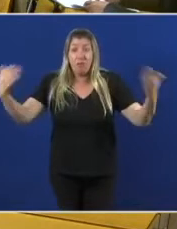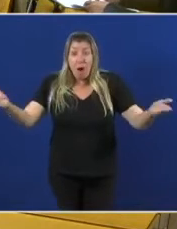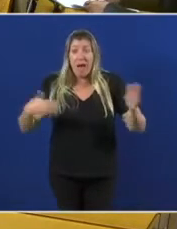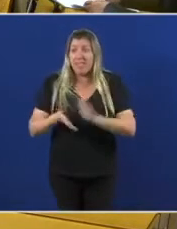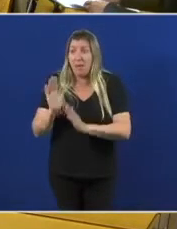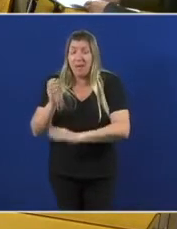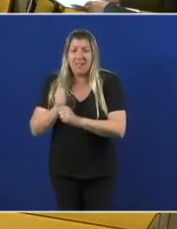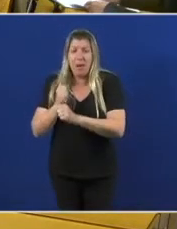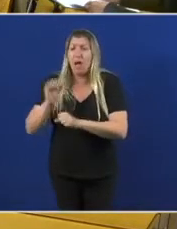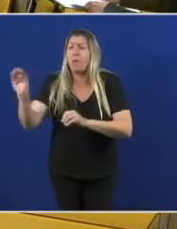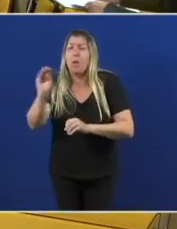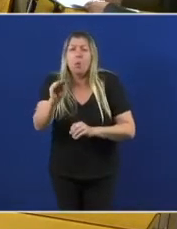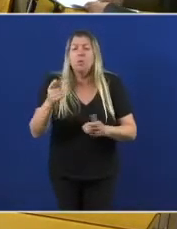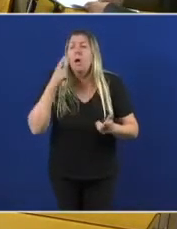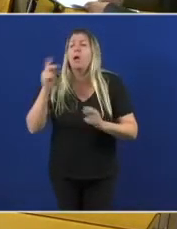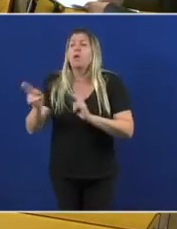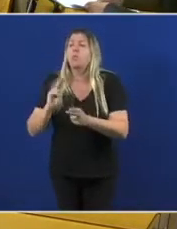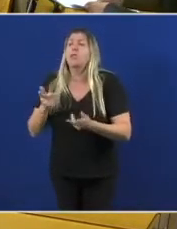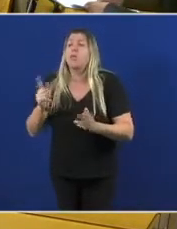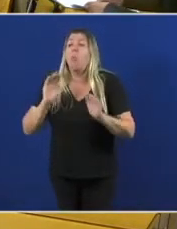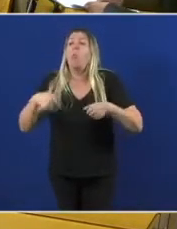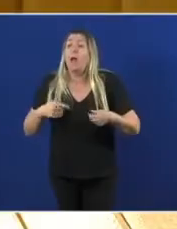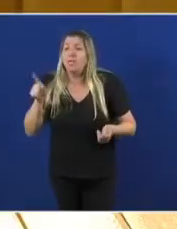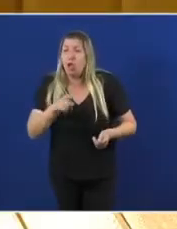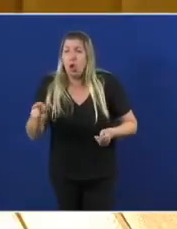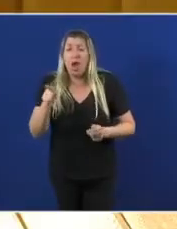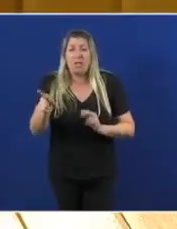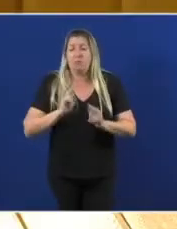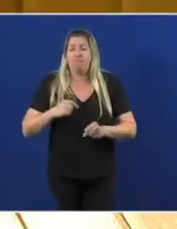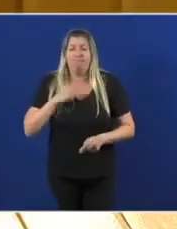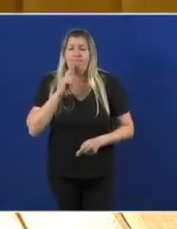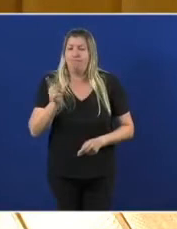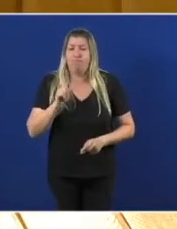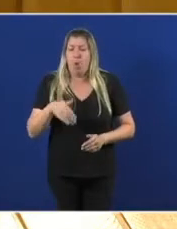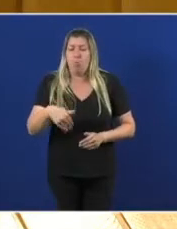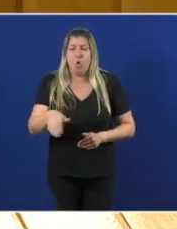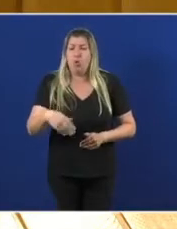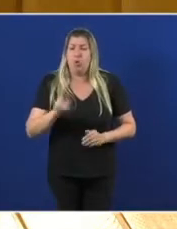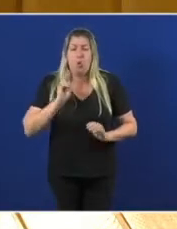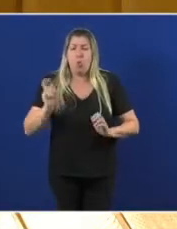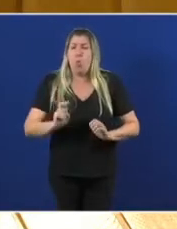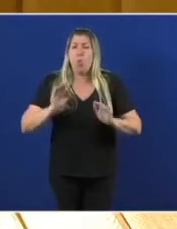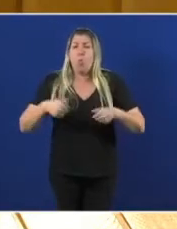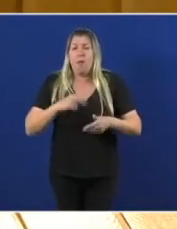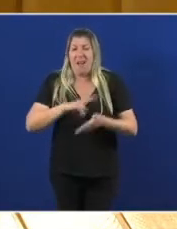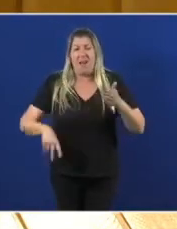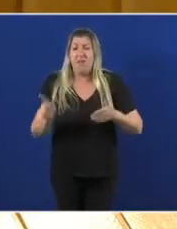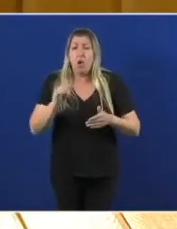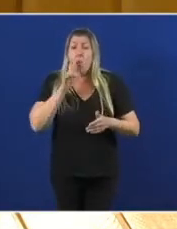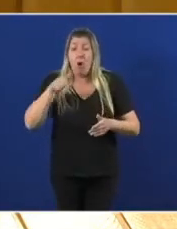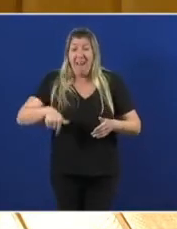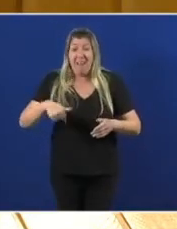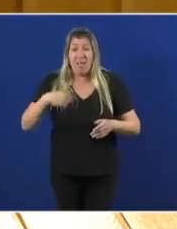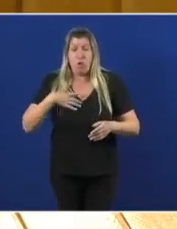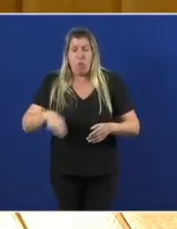Non me propoño regresar nun futuro próximo aquí podo vivir do meu salario pagar a hipoteca e a forrar